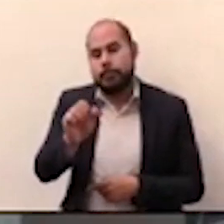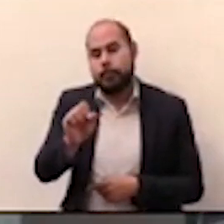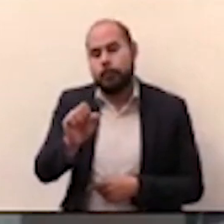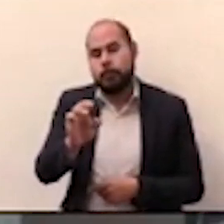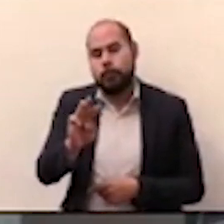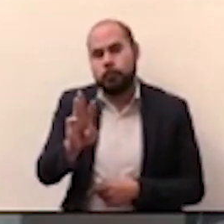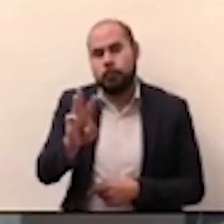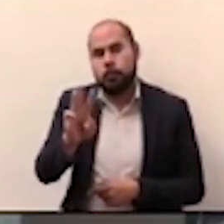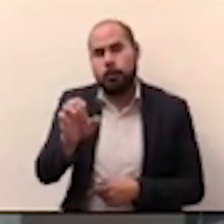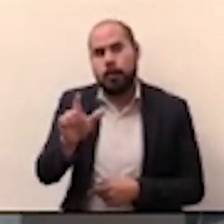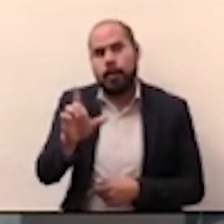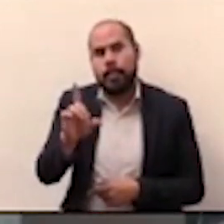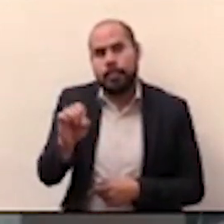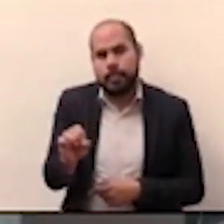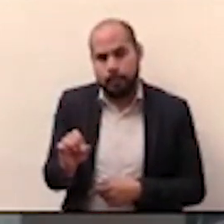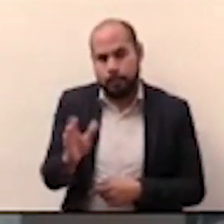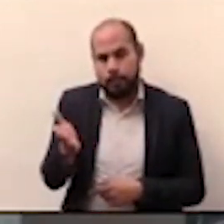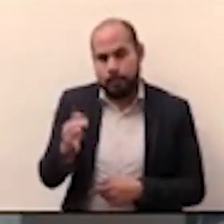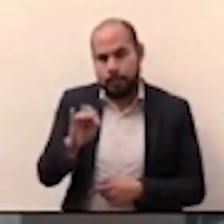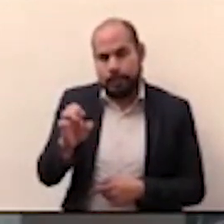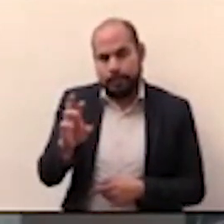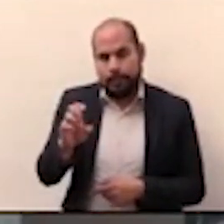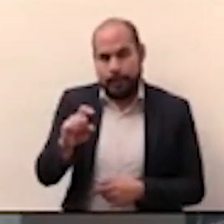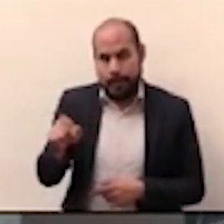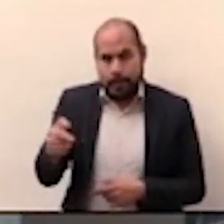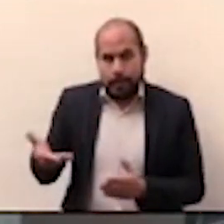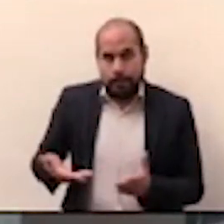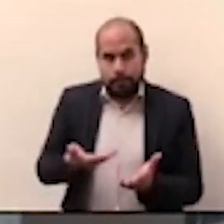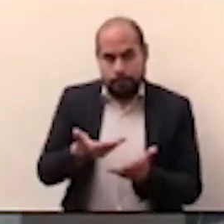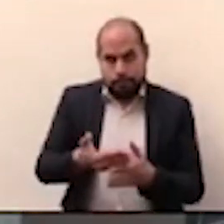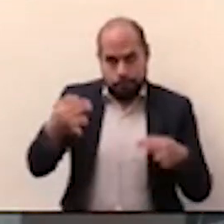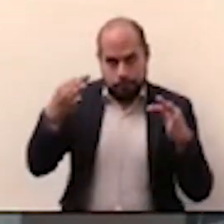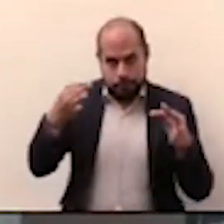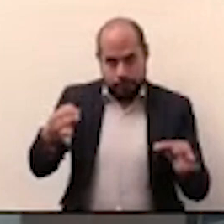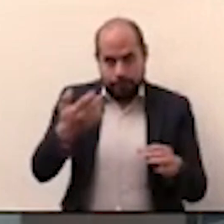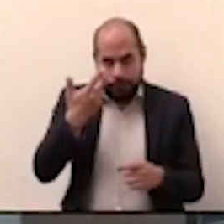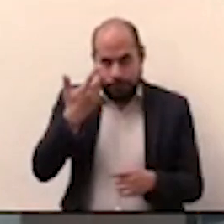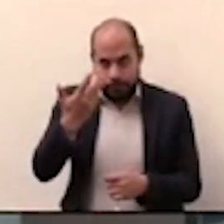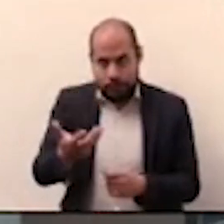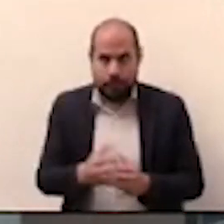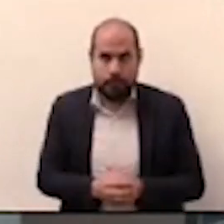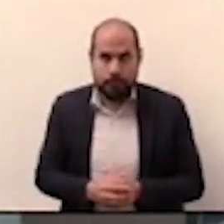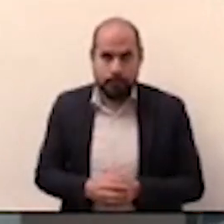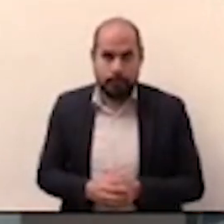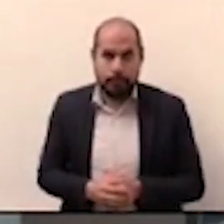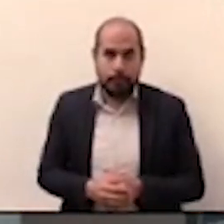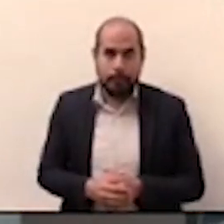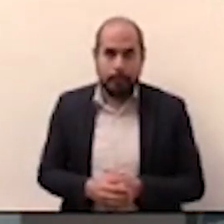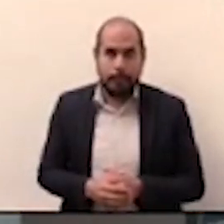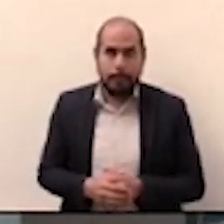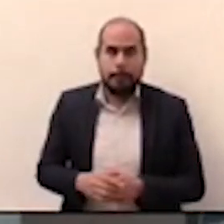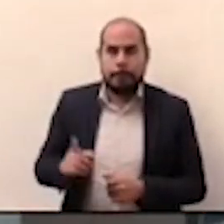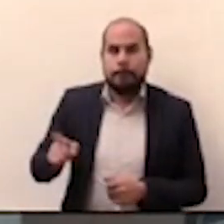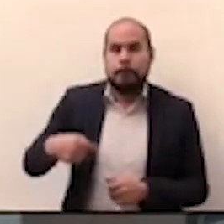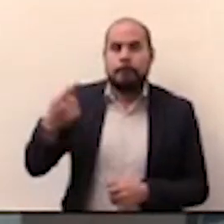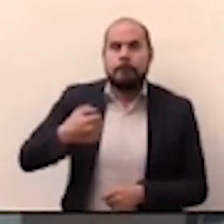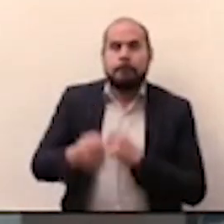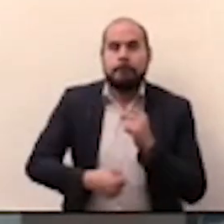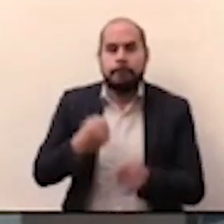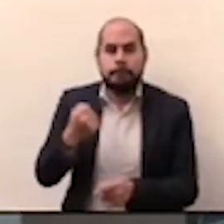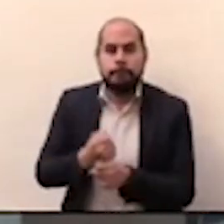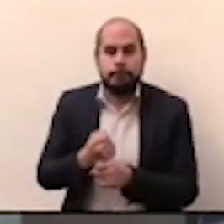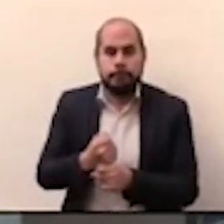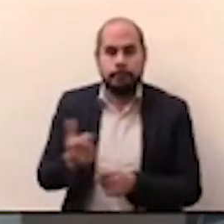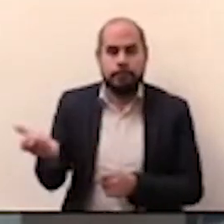López, presenta esta iniciativa justo al año de que Felipe